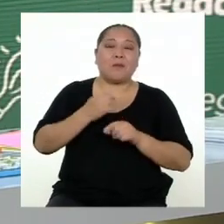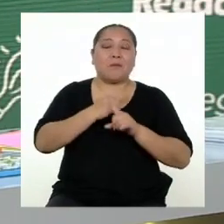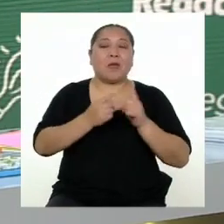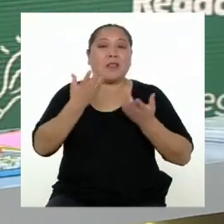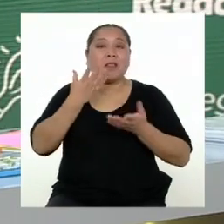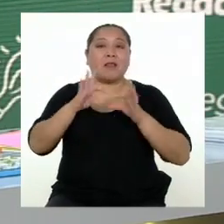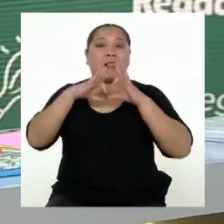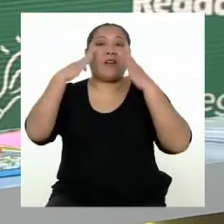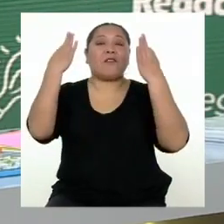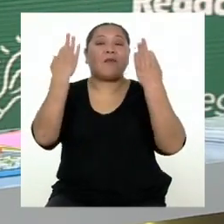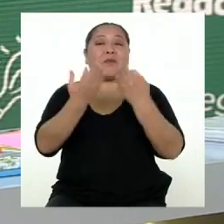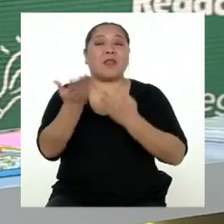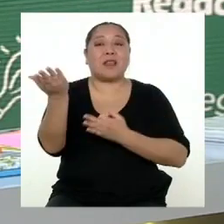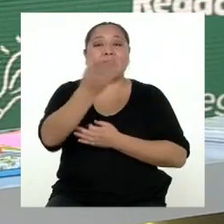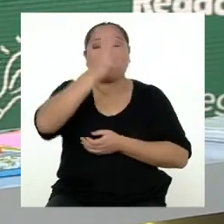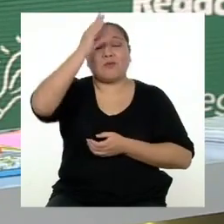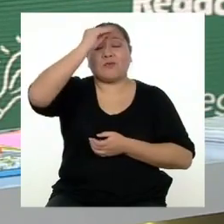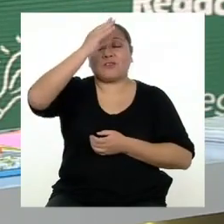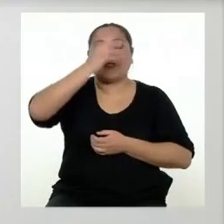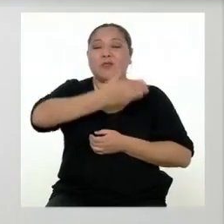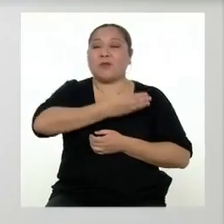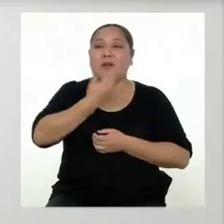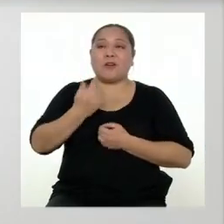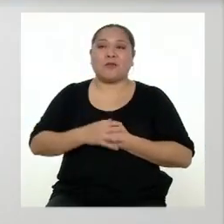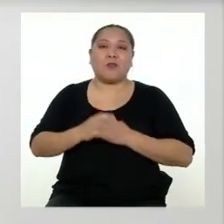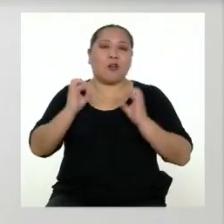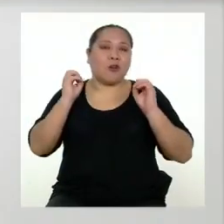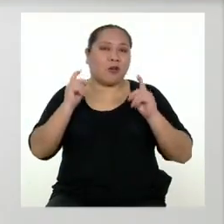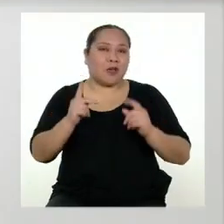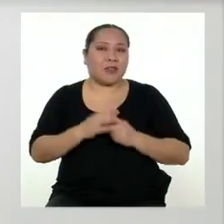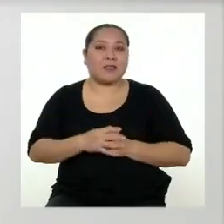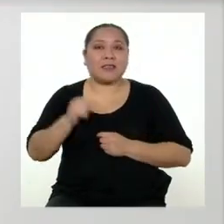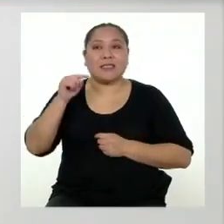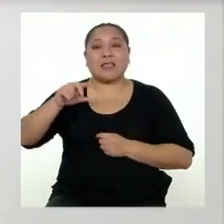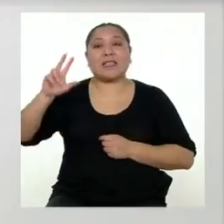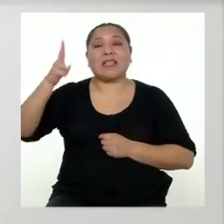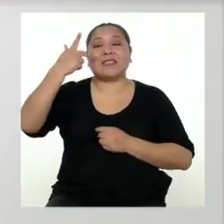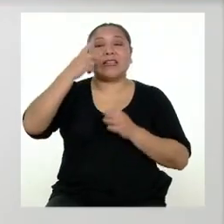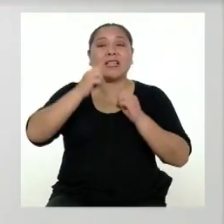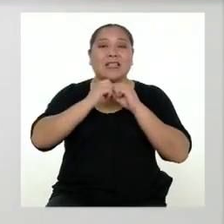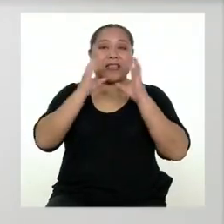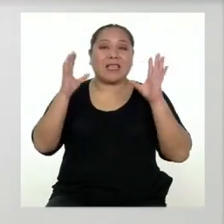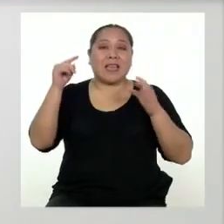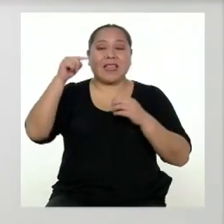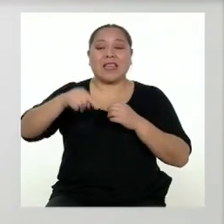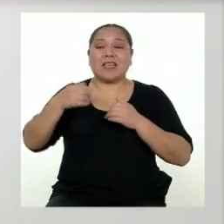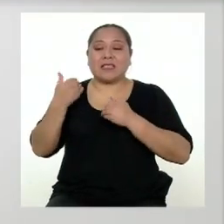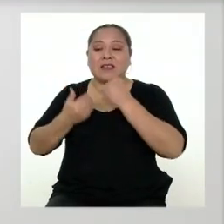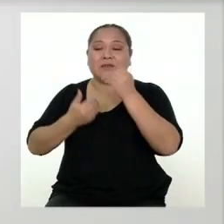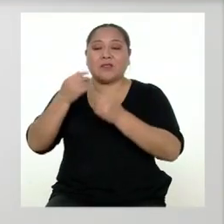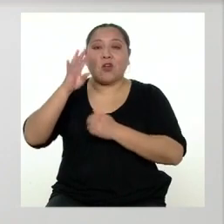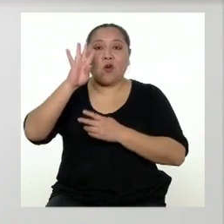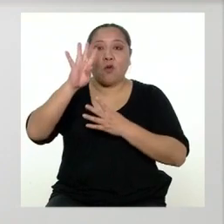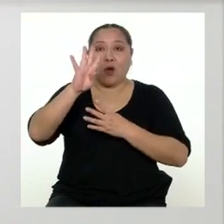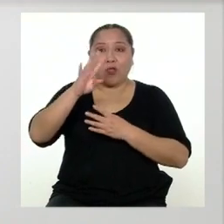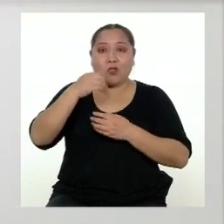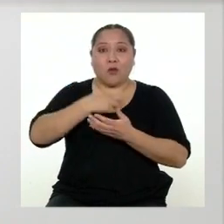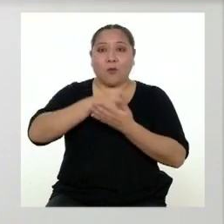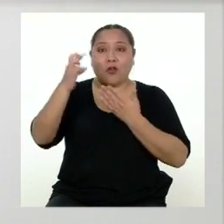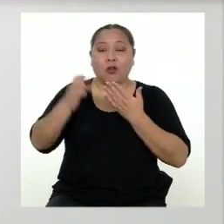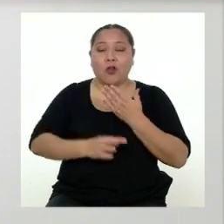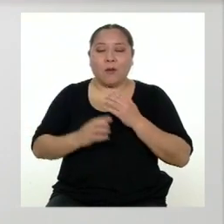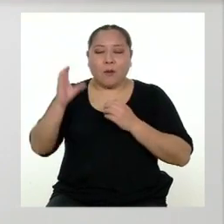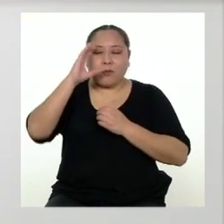que la de las familias de las chicas y chicos va mucho mejor. Bueno, es nuestro tercer día en esta serie de cuatro programas donde buscamos